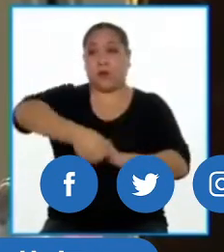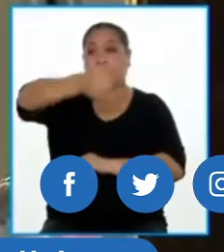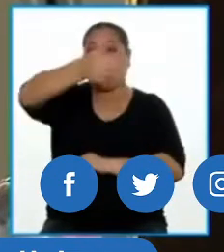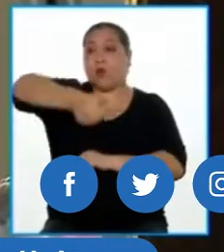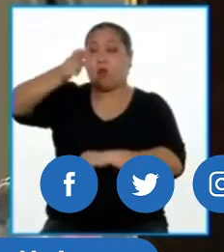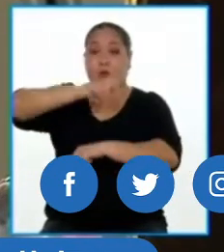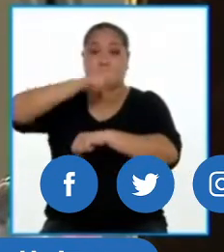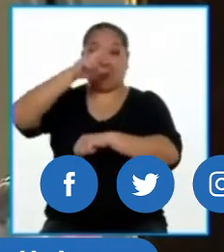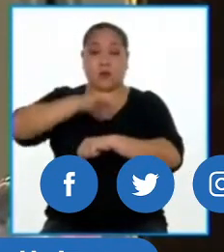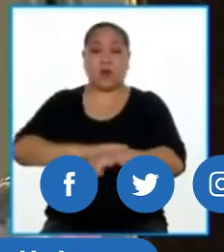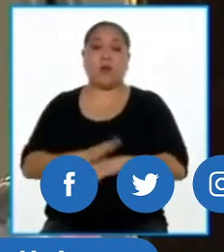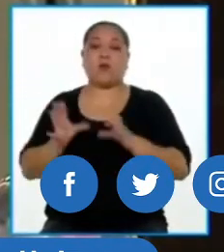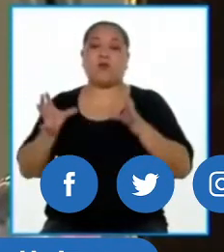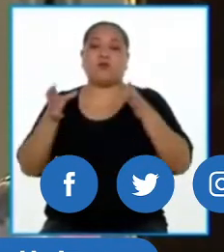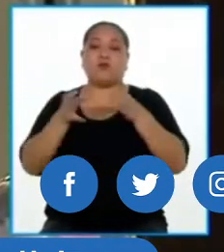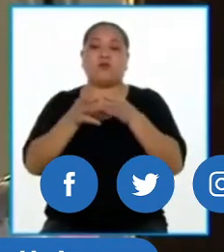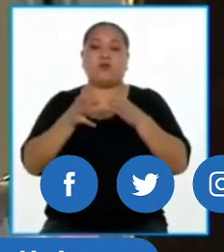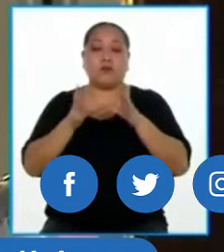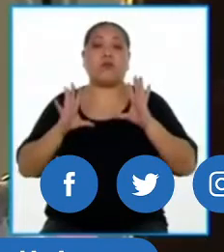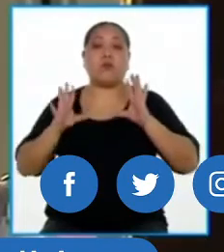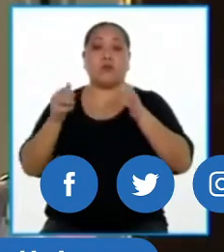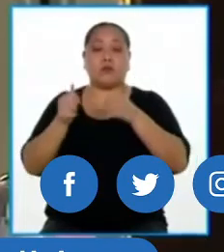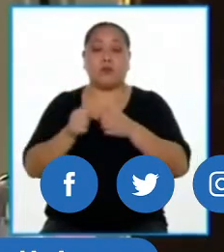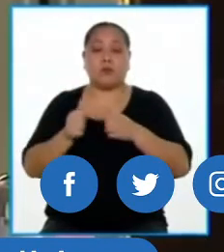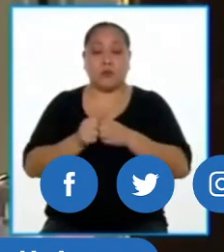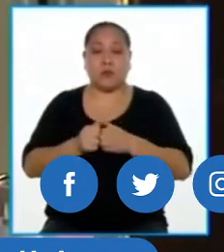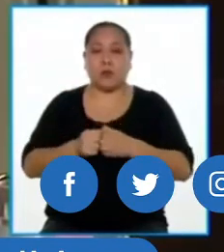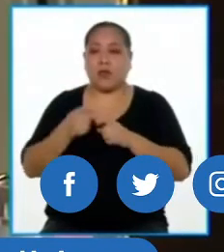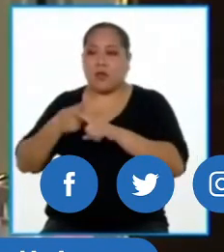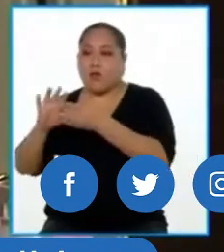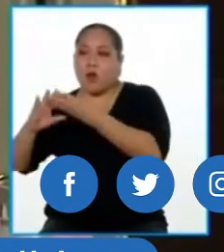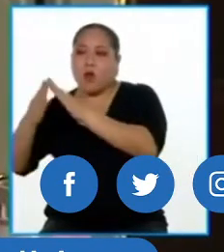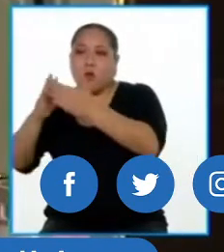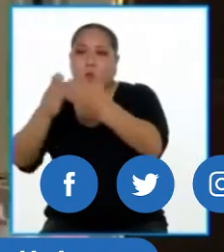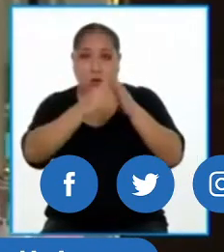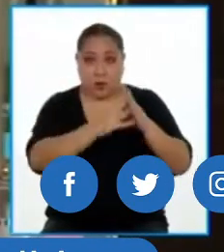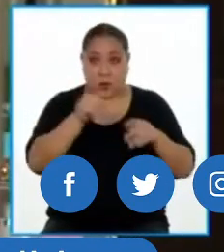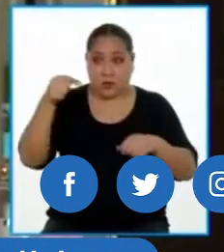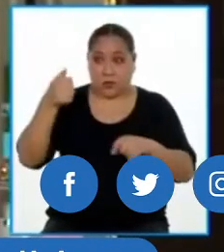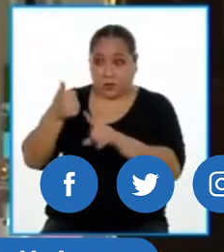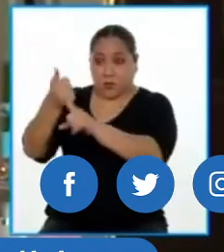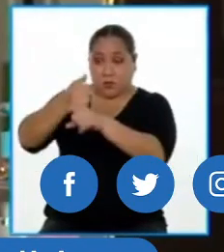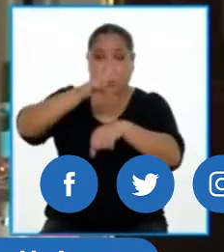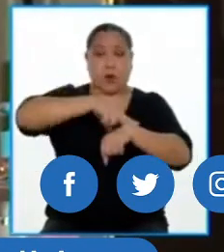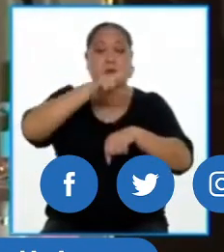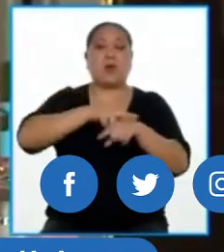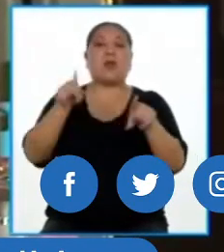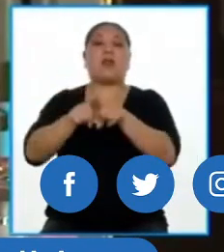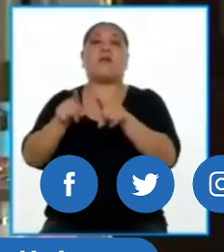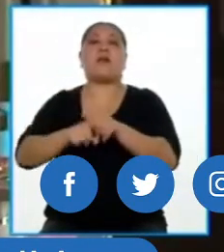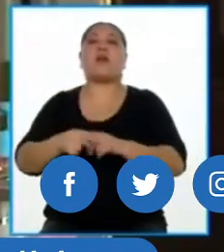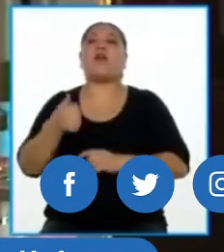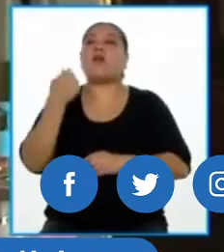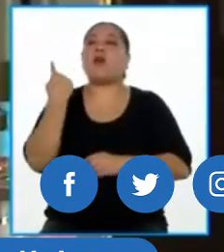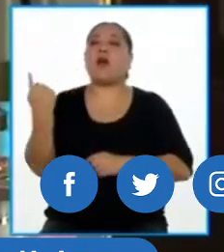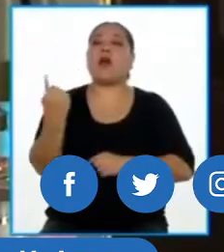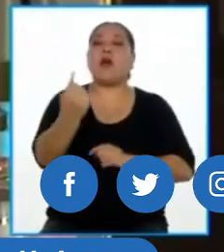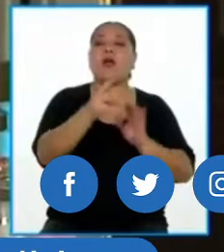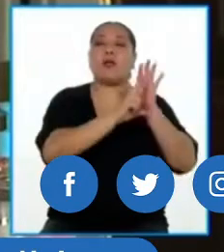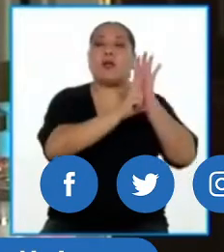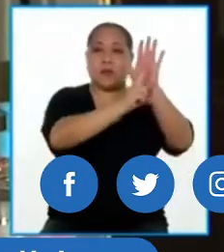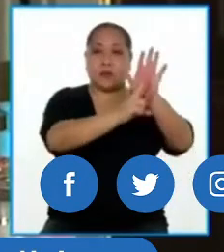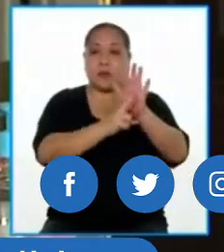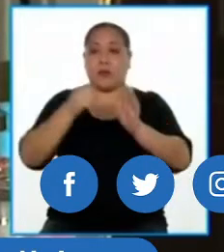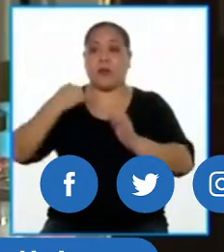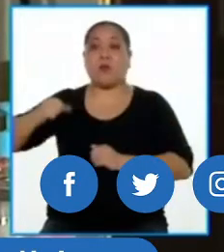a través de la Asamblea Nacional de Gobiernos Regionales y las Mancomunidades Regionales, así como también con los representantes de las